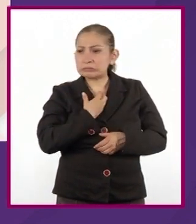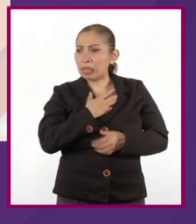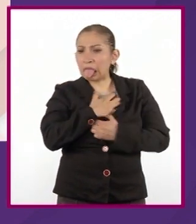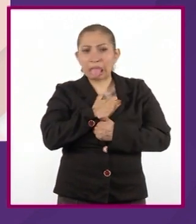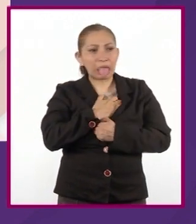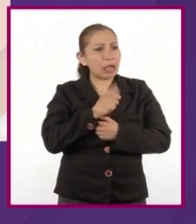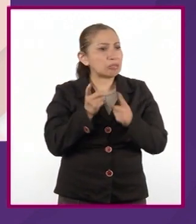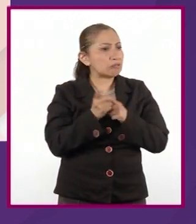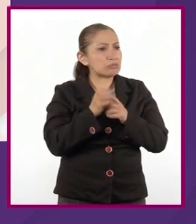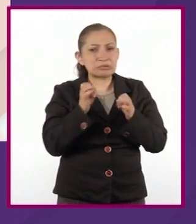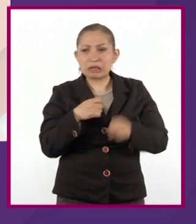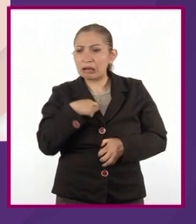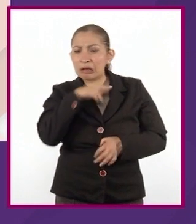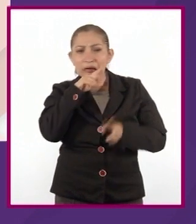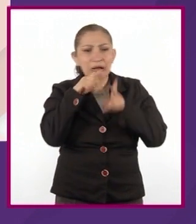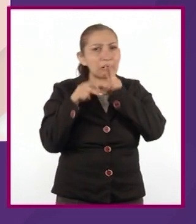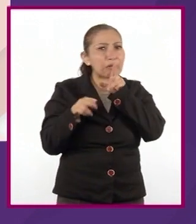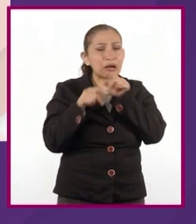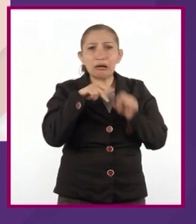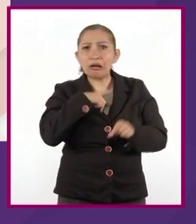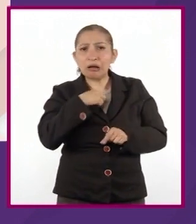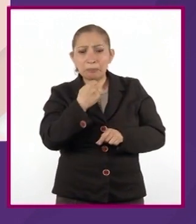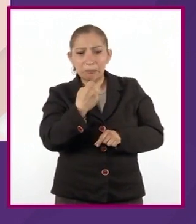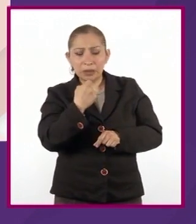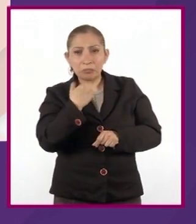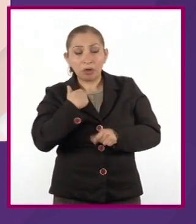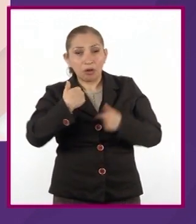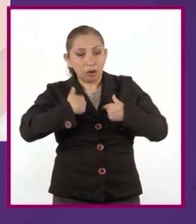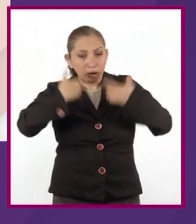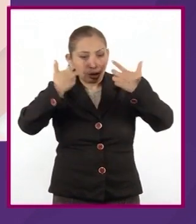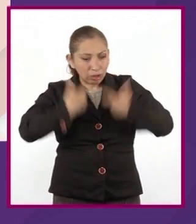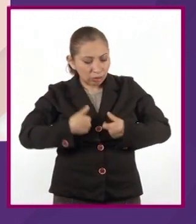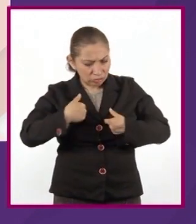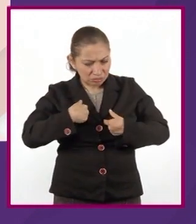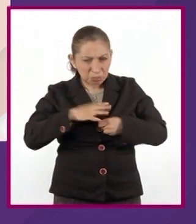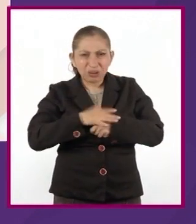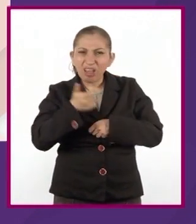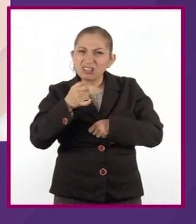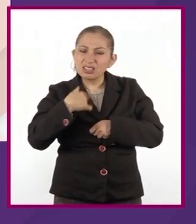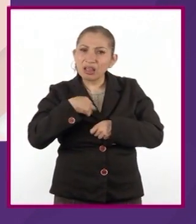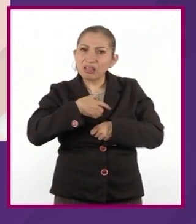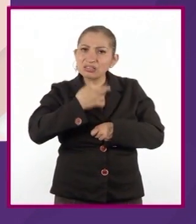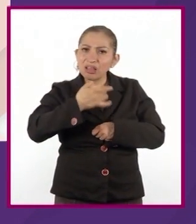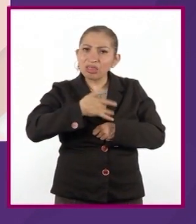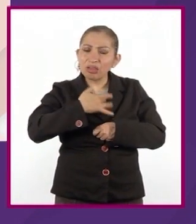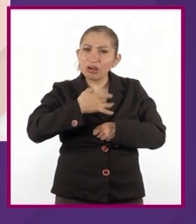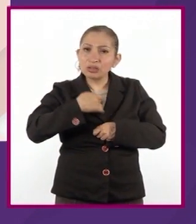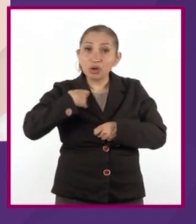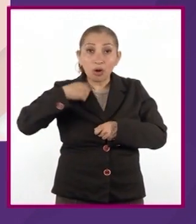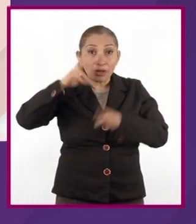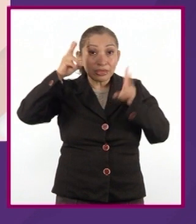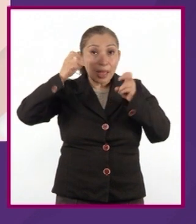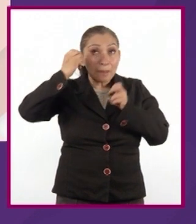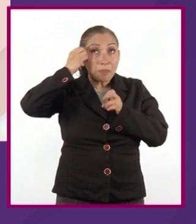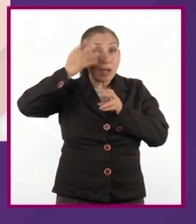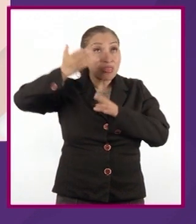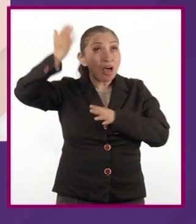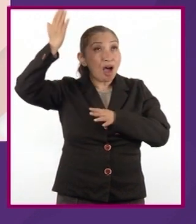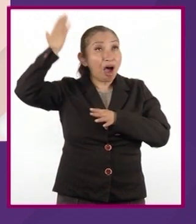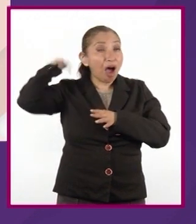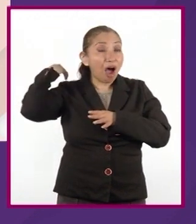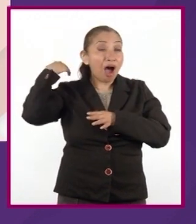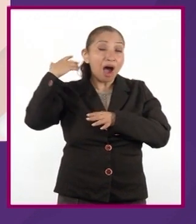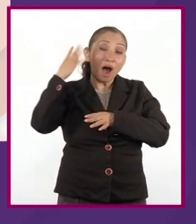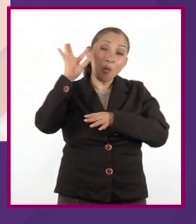ataque de pánico. Mi propia reacción me sorprendió. Los temas que había olvidado durante casi